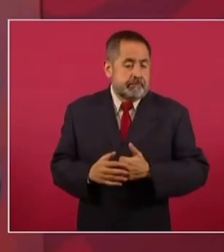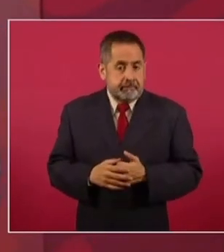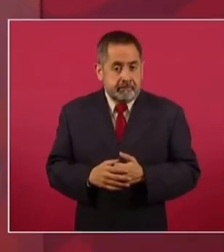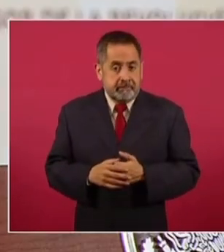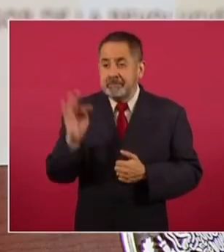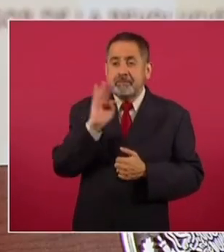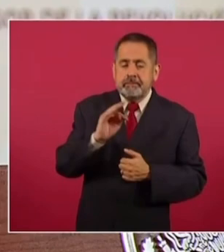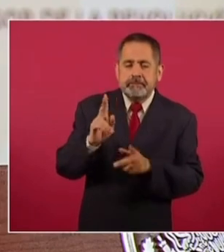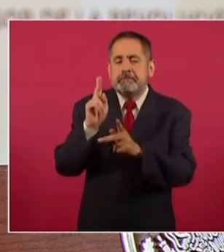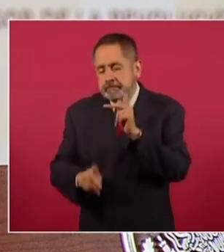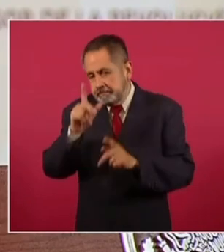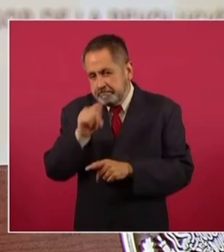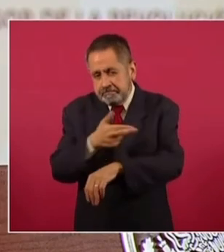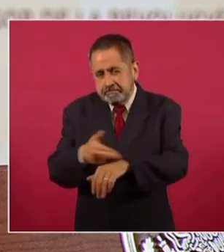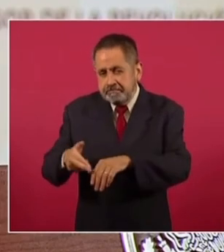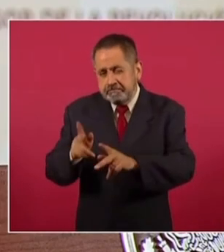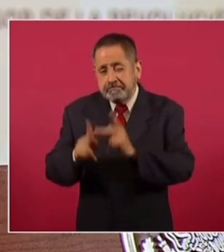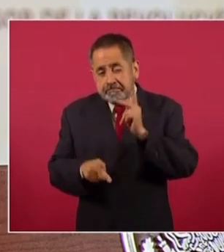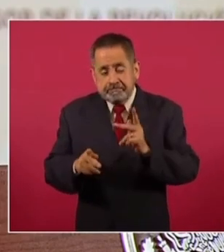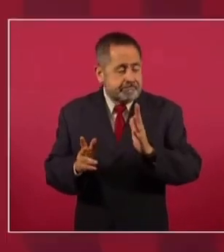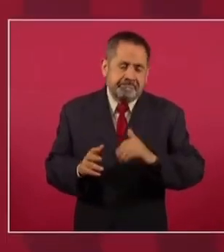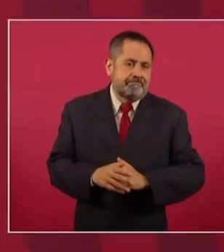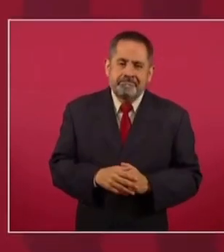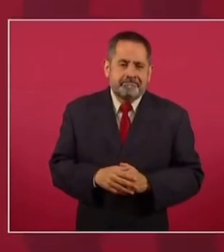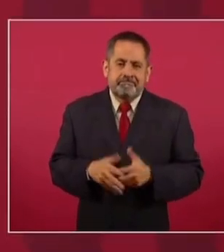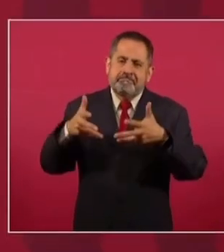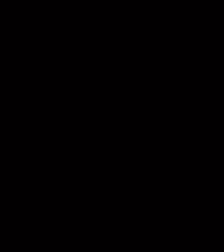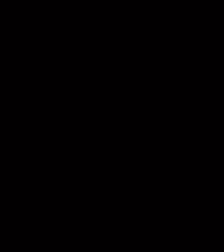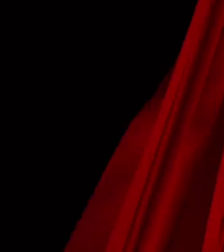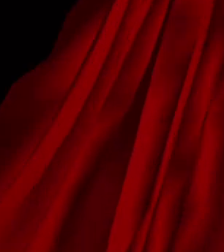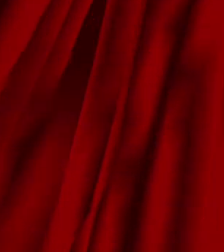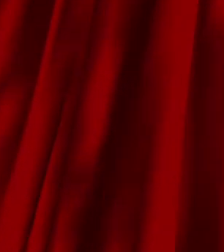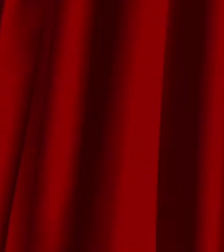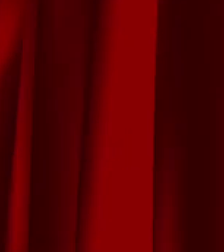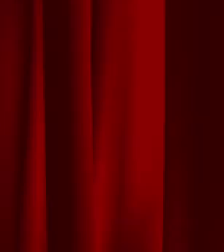si no lo dejamos bien operando, se va a caer.